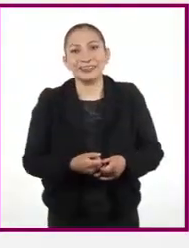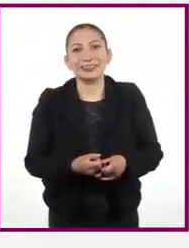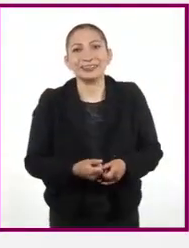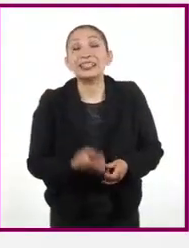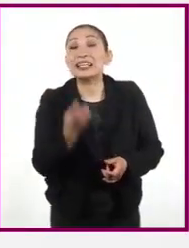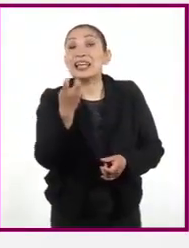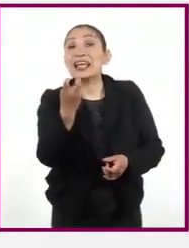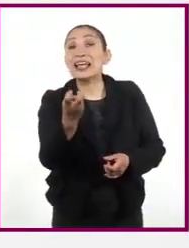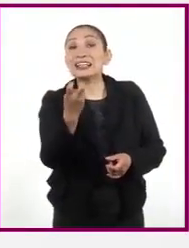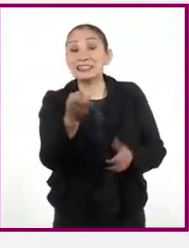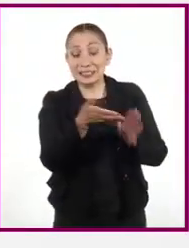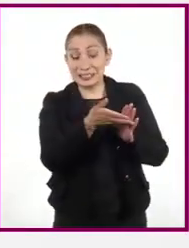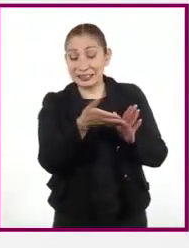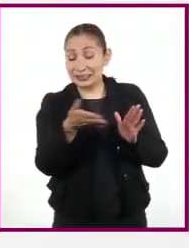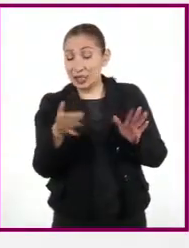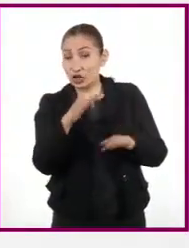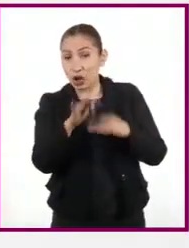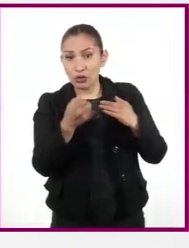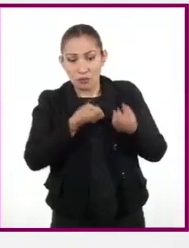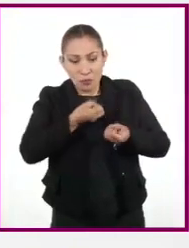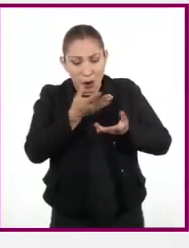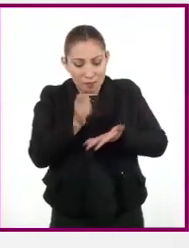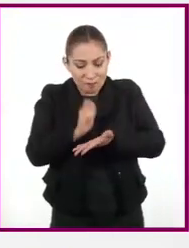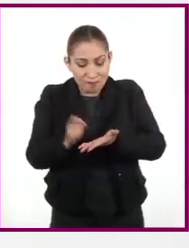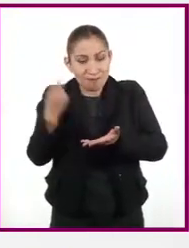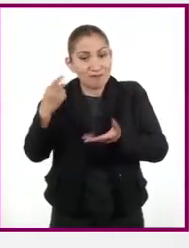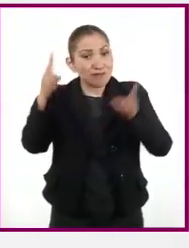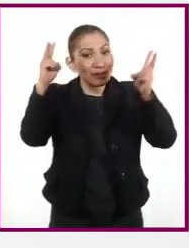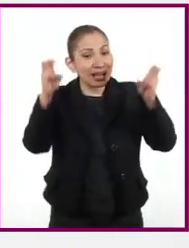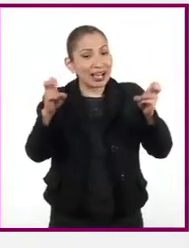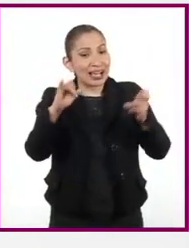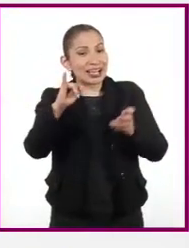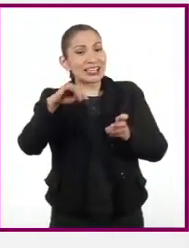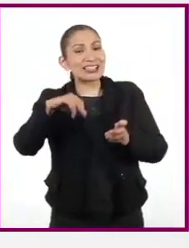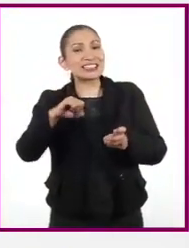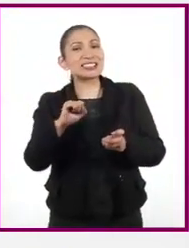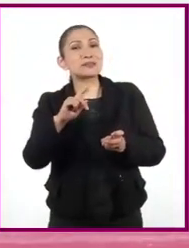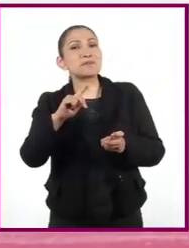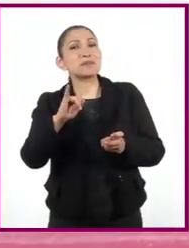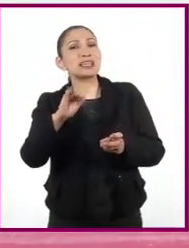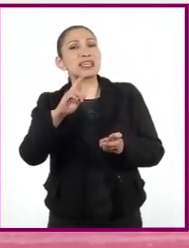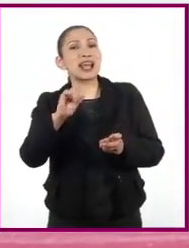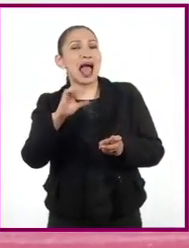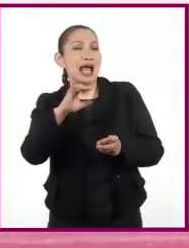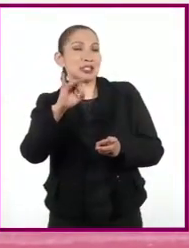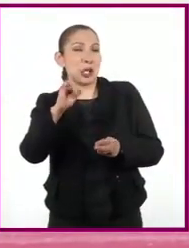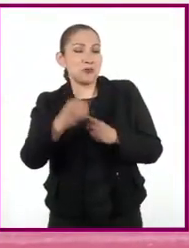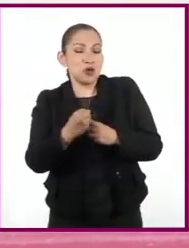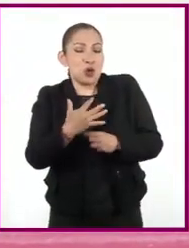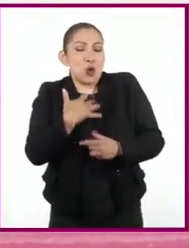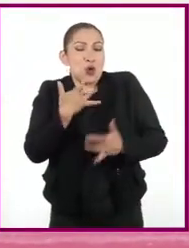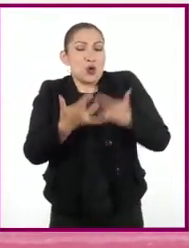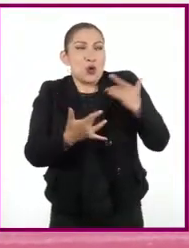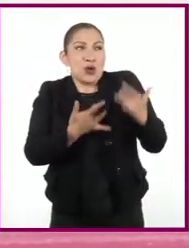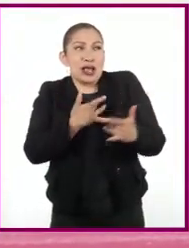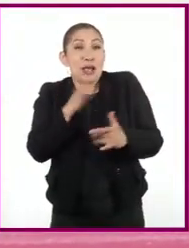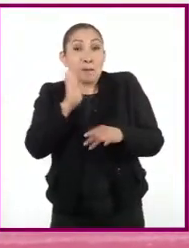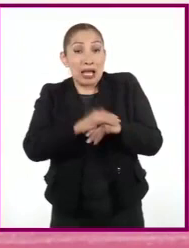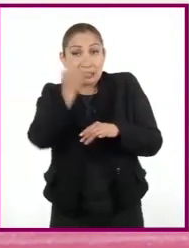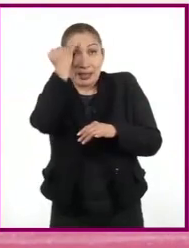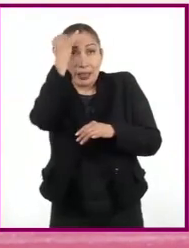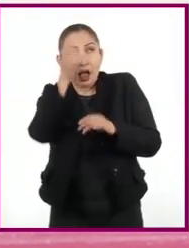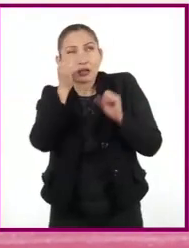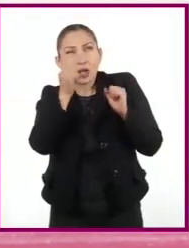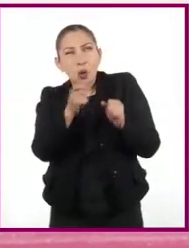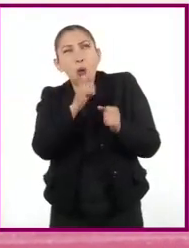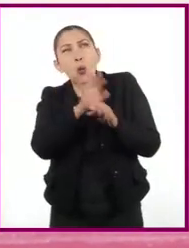A ese momento donde todo fluye le llamamos inspiración. Una vez que han aterrizado más su idea,